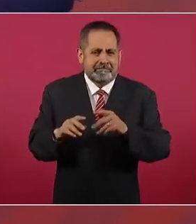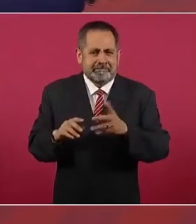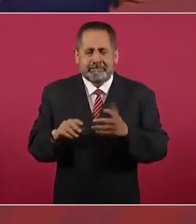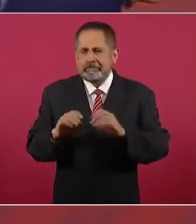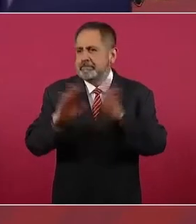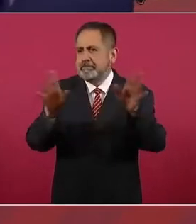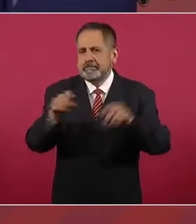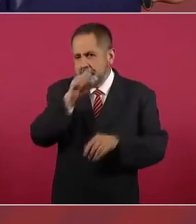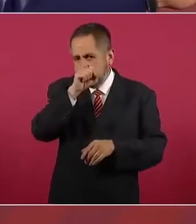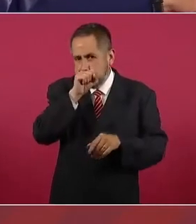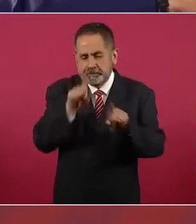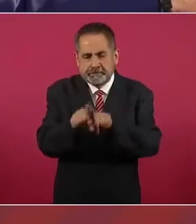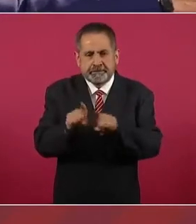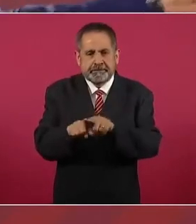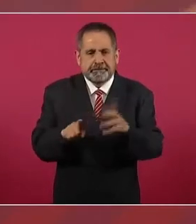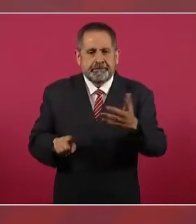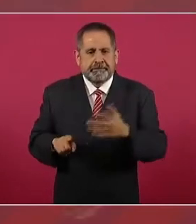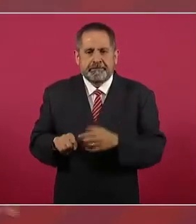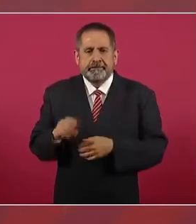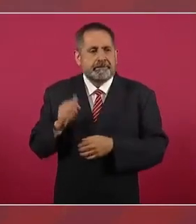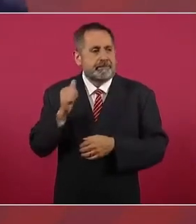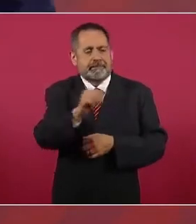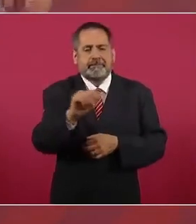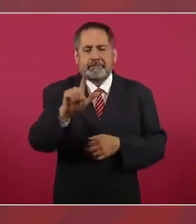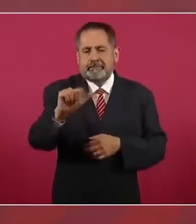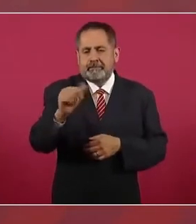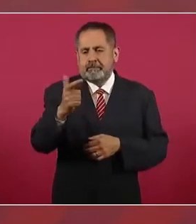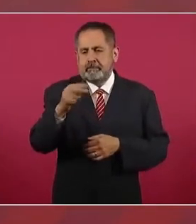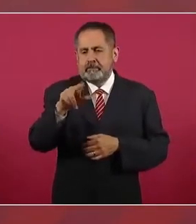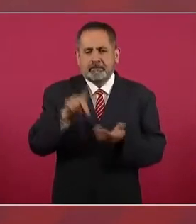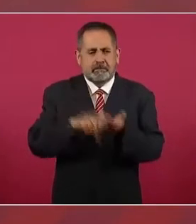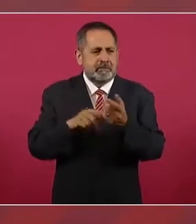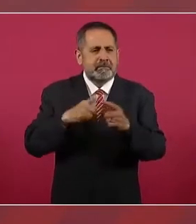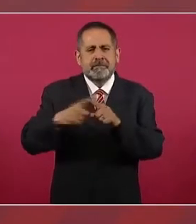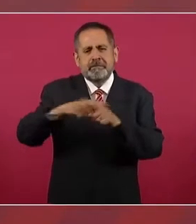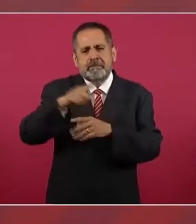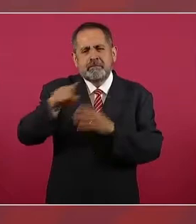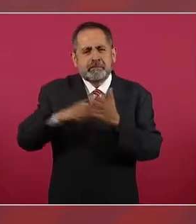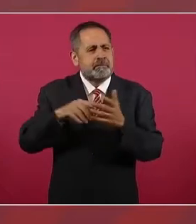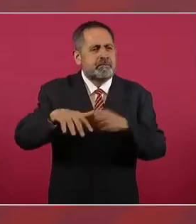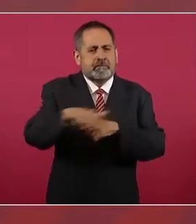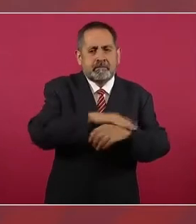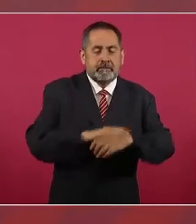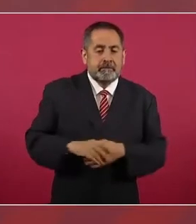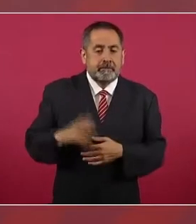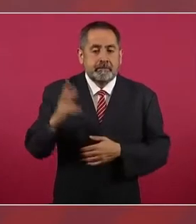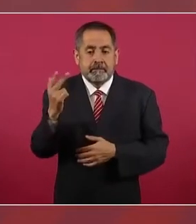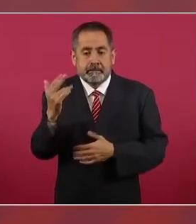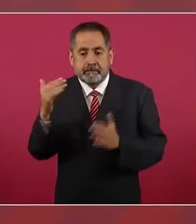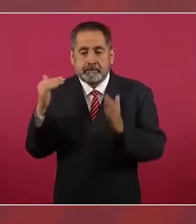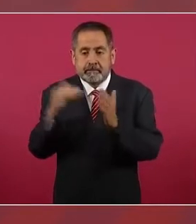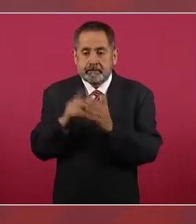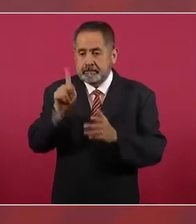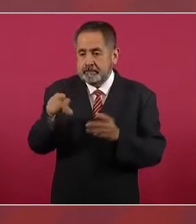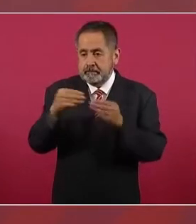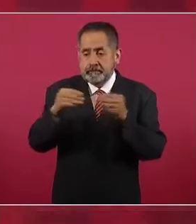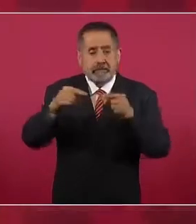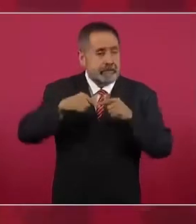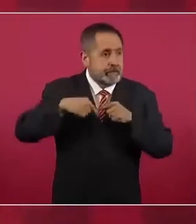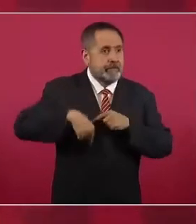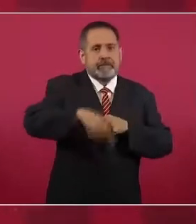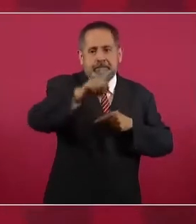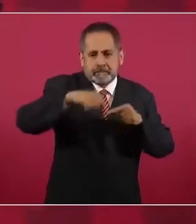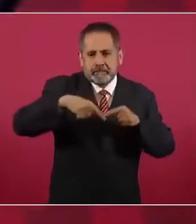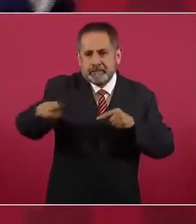luego a La Laguna, a todos lados, 25 mil kilómetros de vías